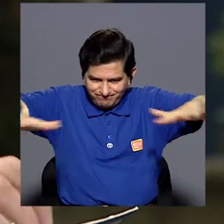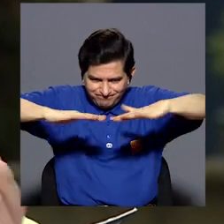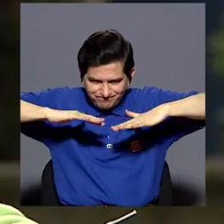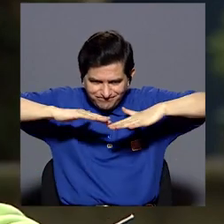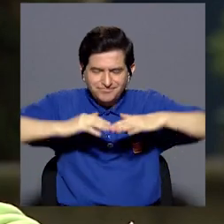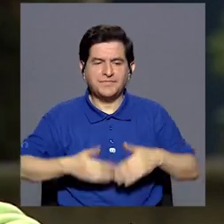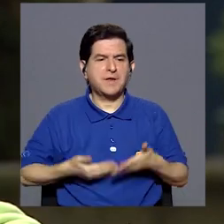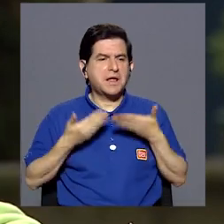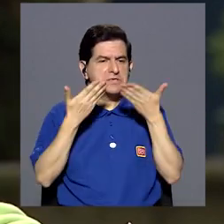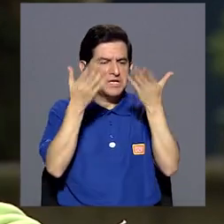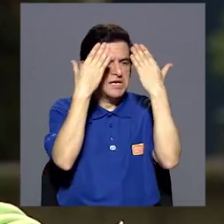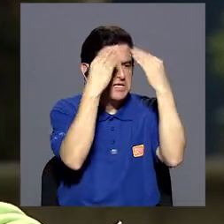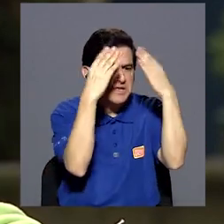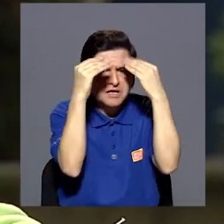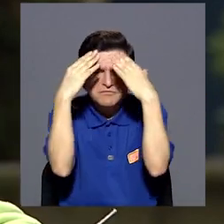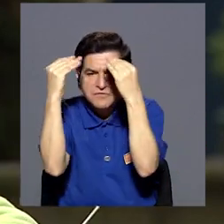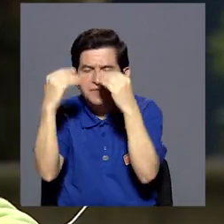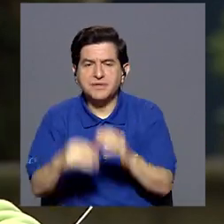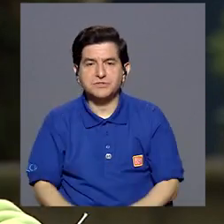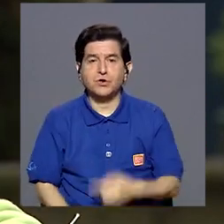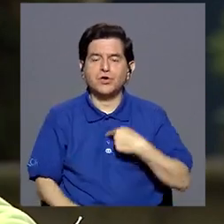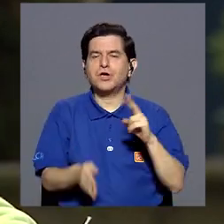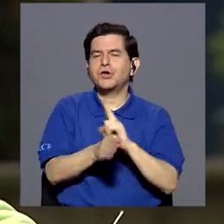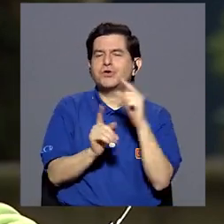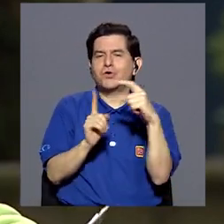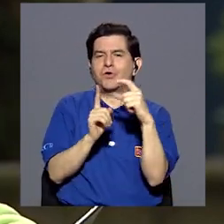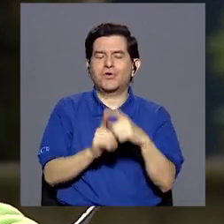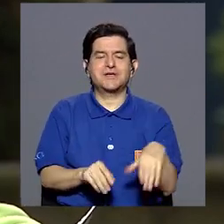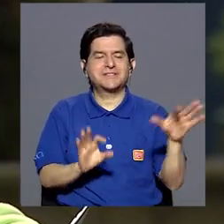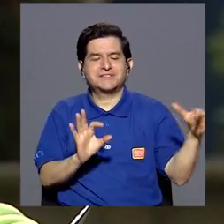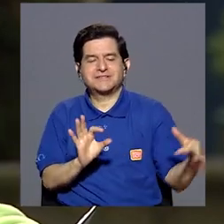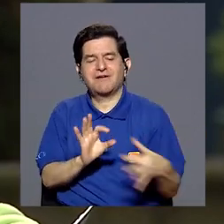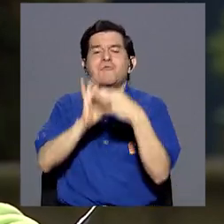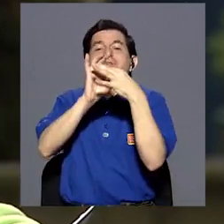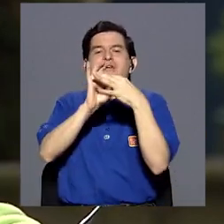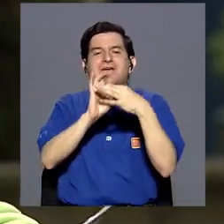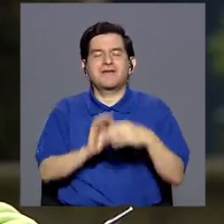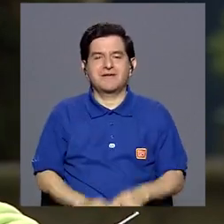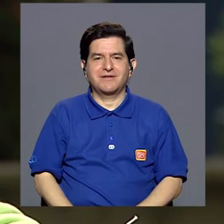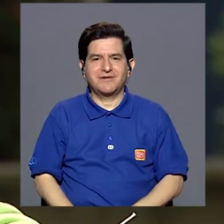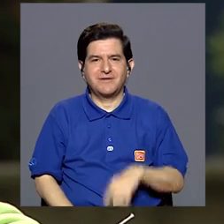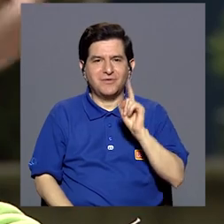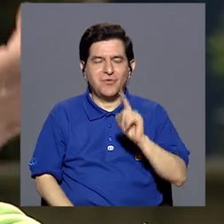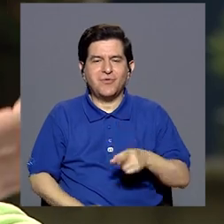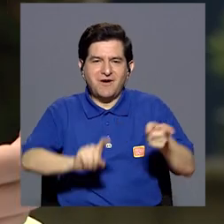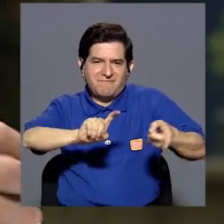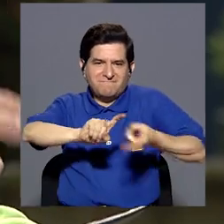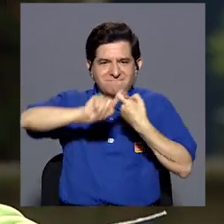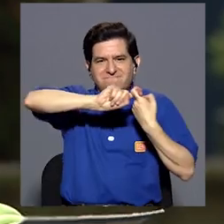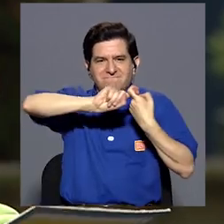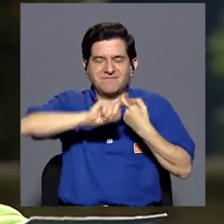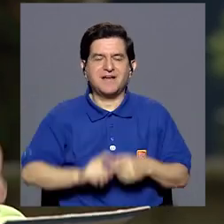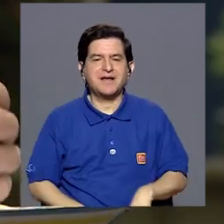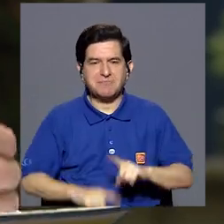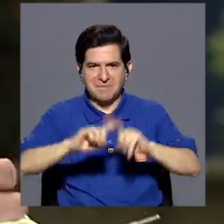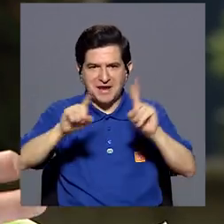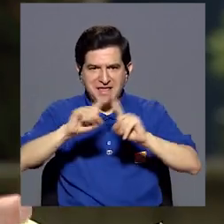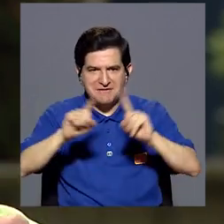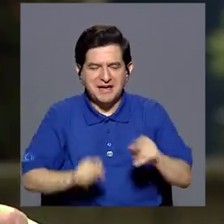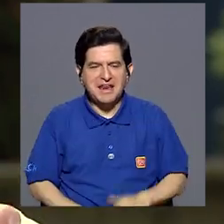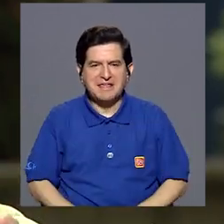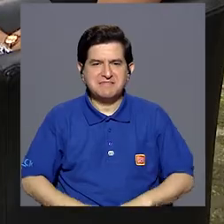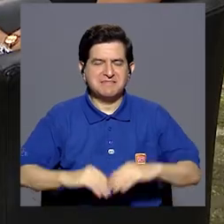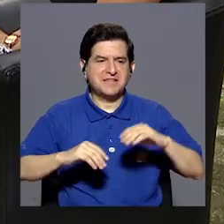brindarles información, y voy a usar una palabra, engancharlos, digamos, con algunos talleres y con algunas